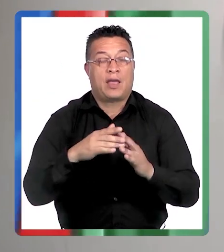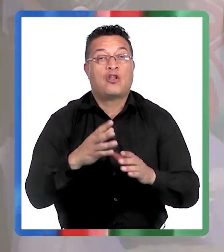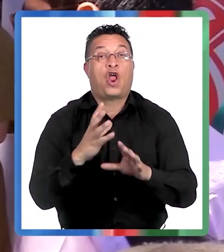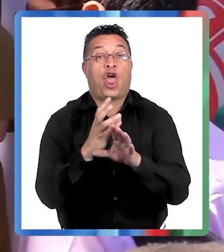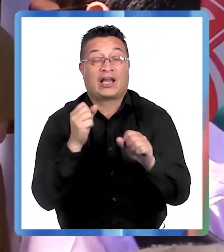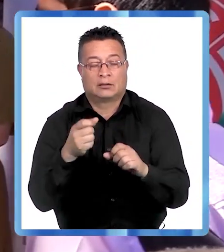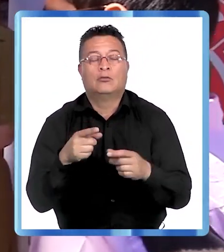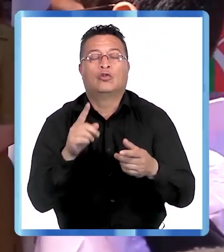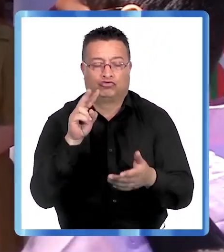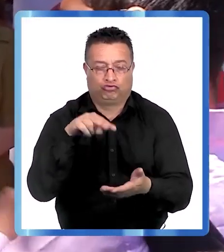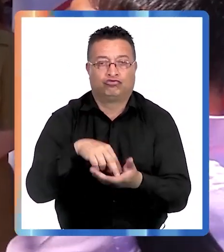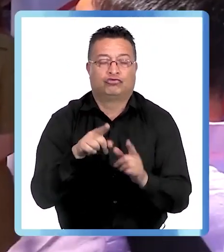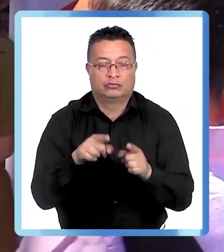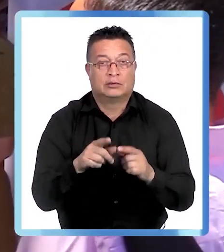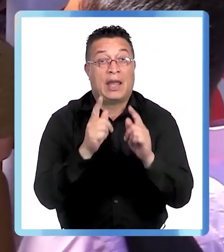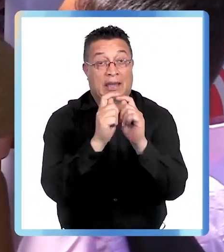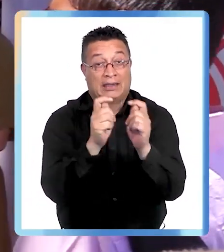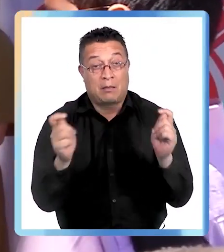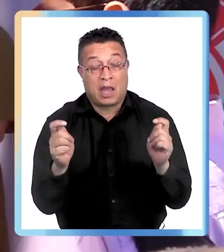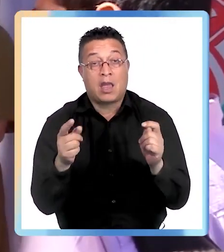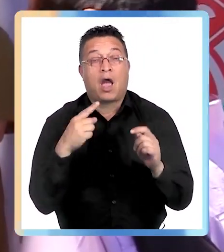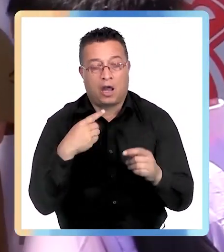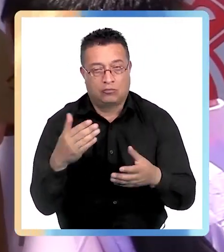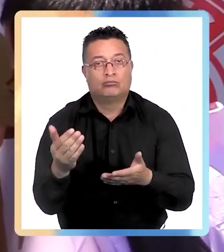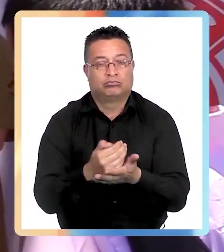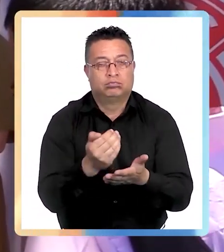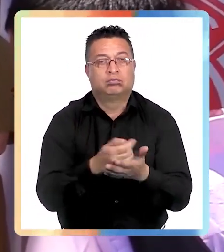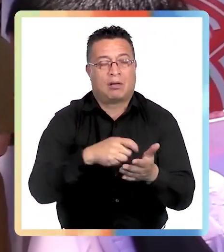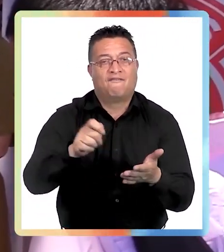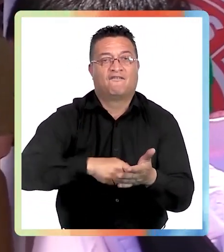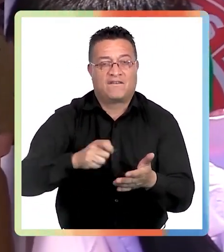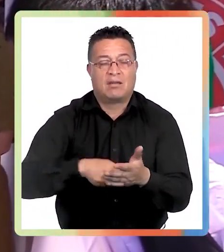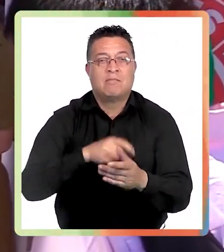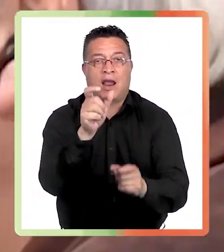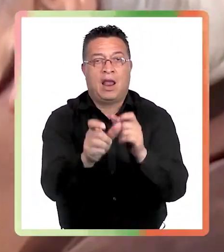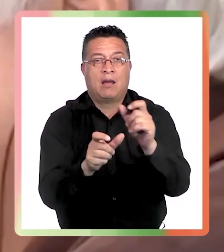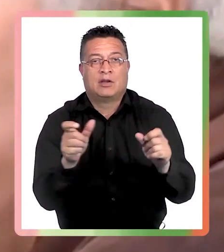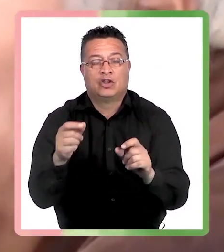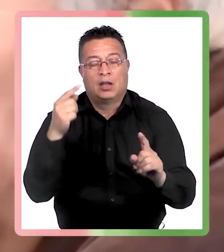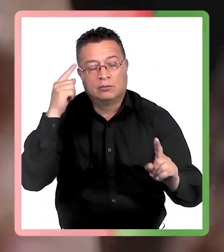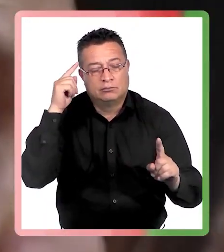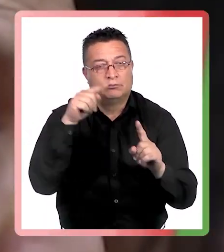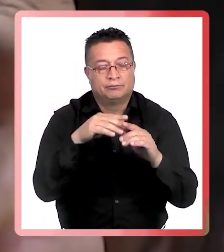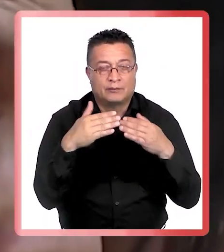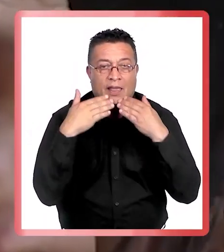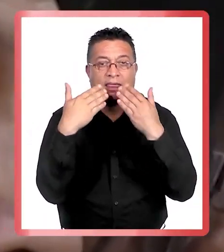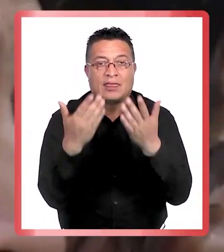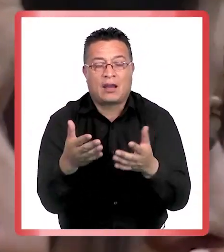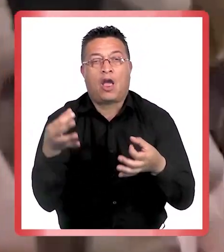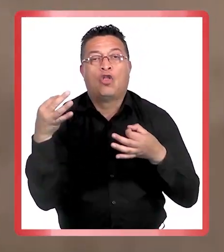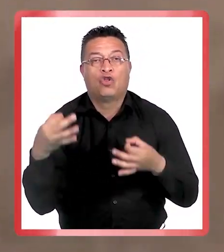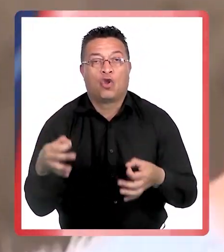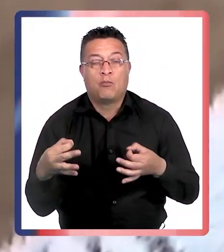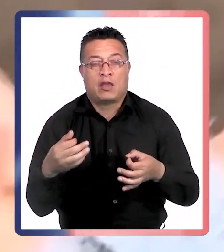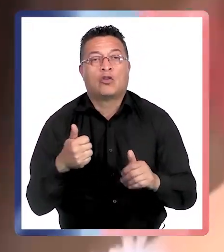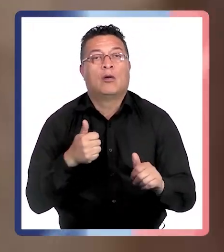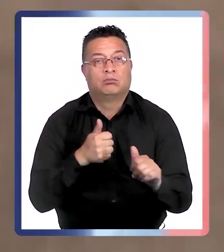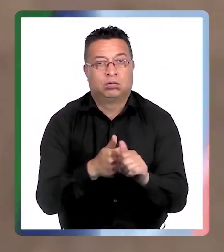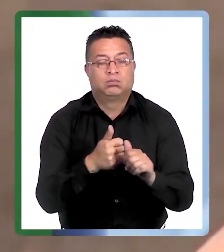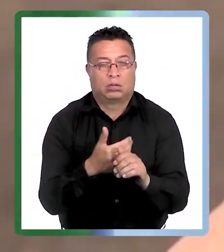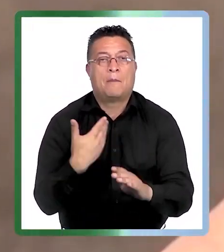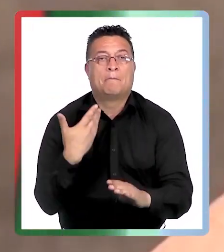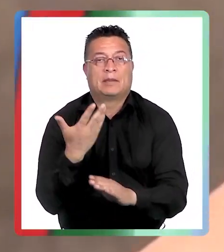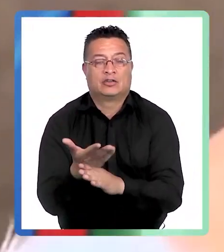lo esté. La campaña se basa en la recolección de firmas de la ciudadanía a fin de entregarlas junto a documentos que respalden la